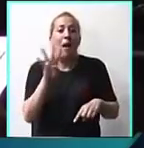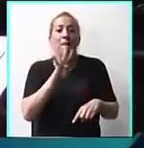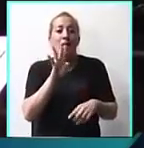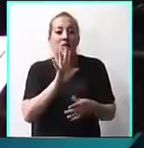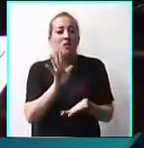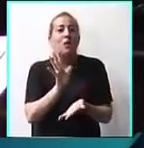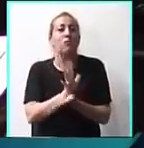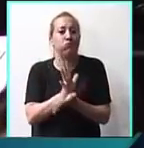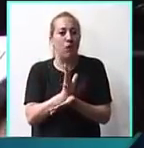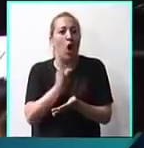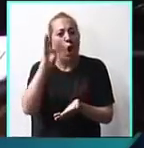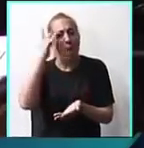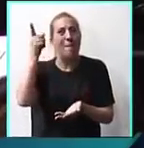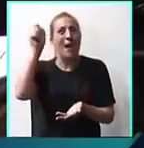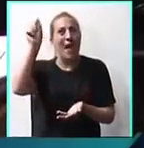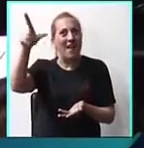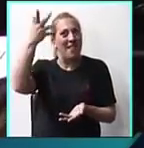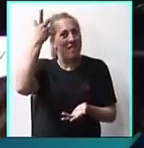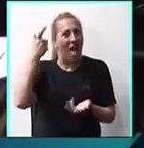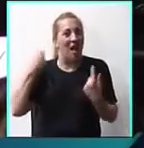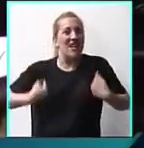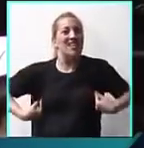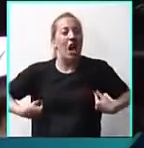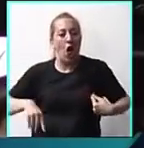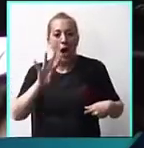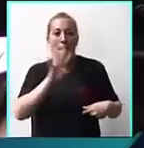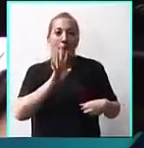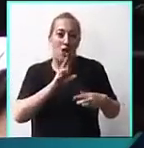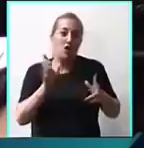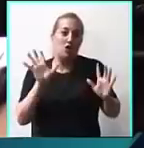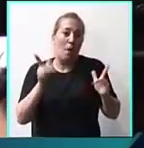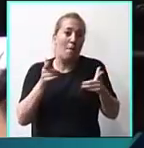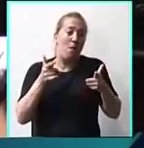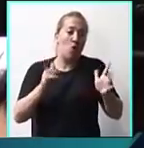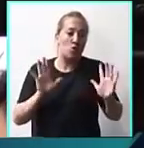a los chalecos amarillos. Por suerte.